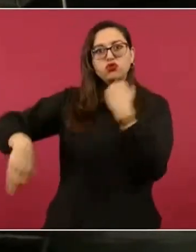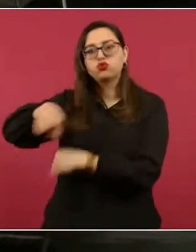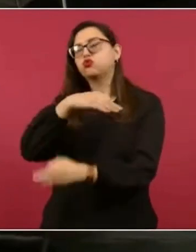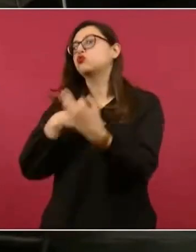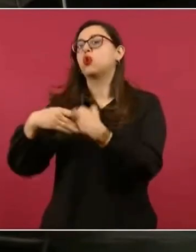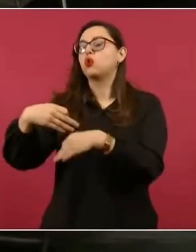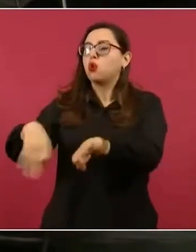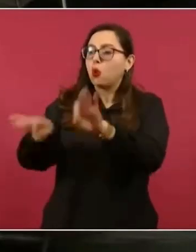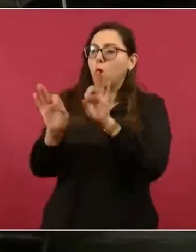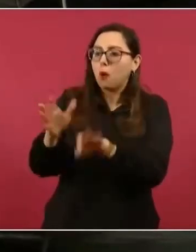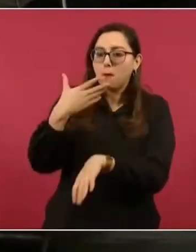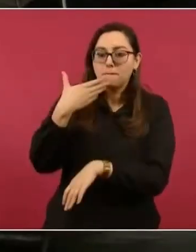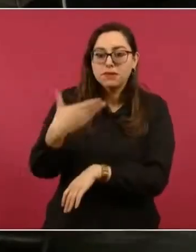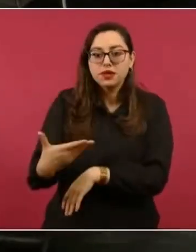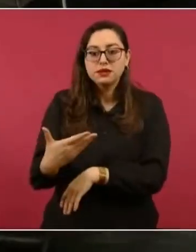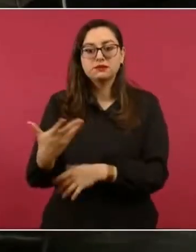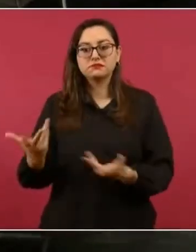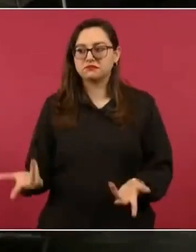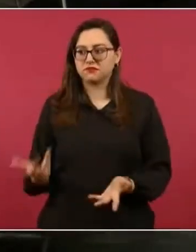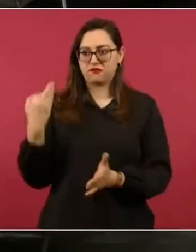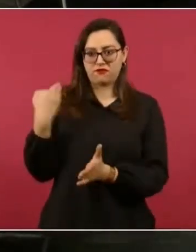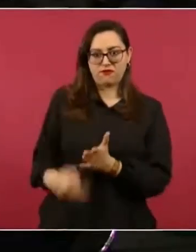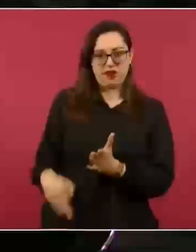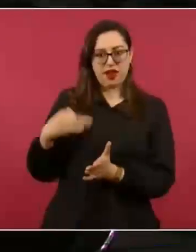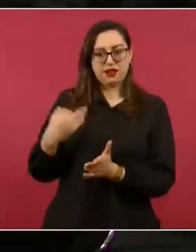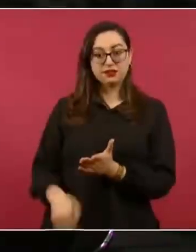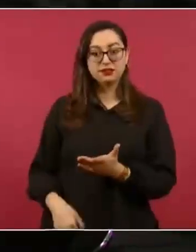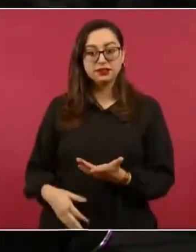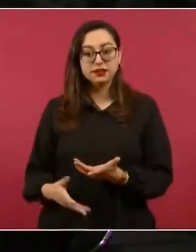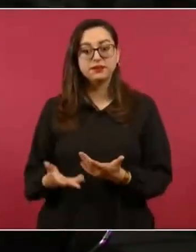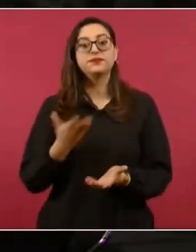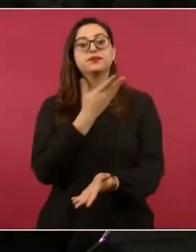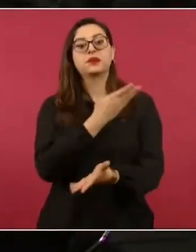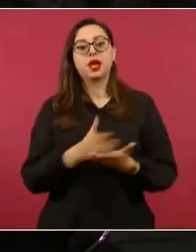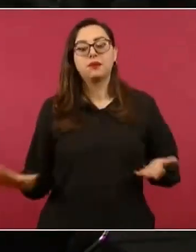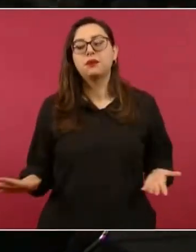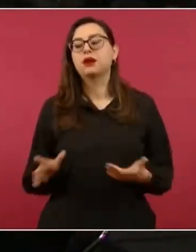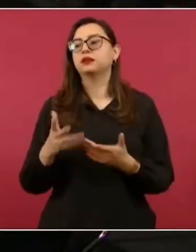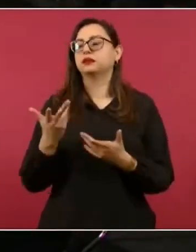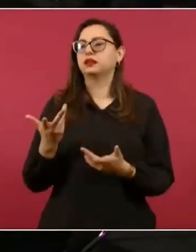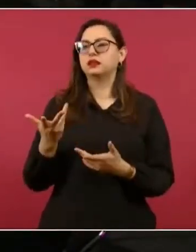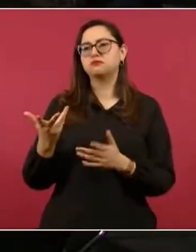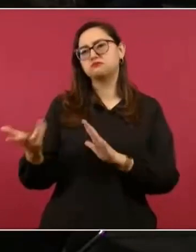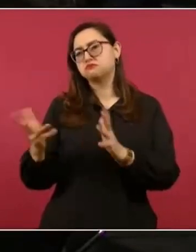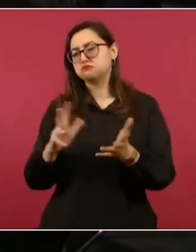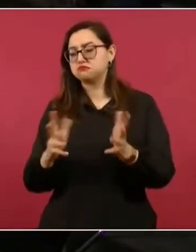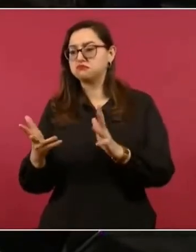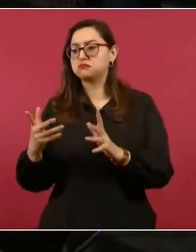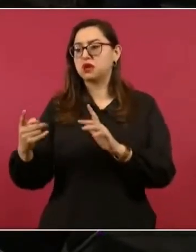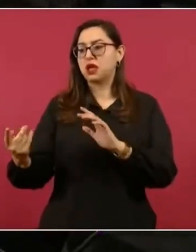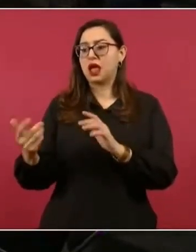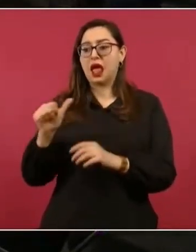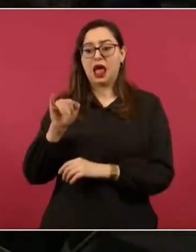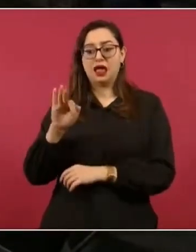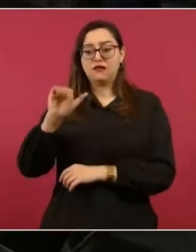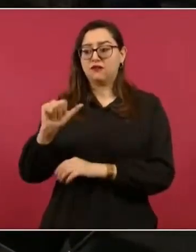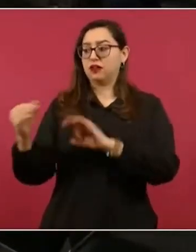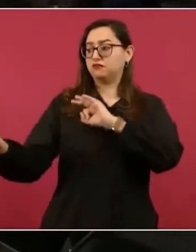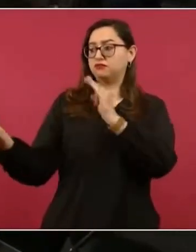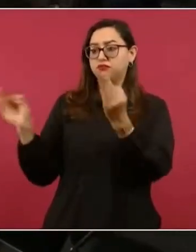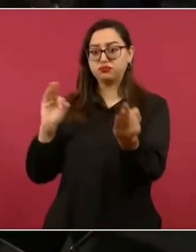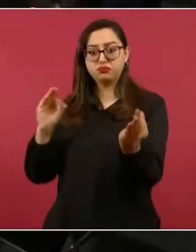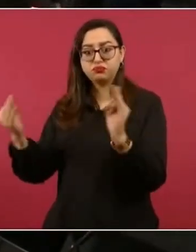condiciones necesarias para hacer estas operaciones, además de que falta la infraestructura alrededor del aeropuerto Felipe Ángeles